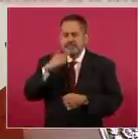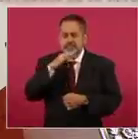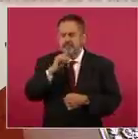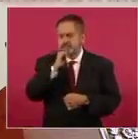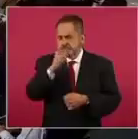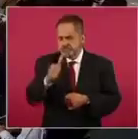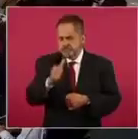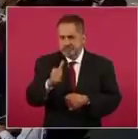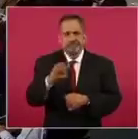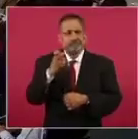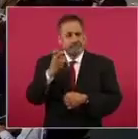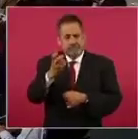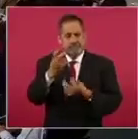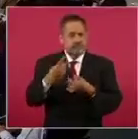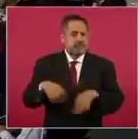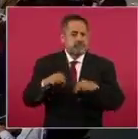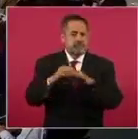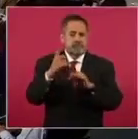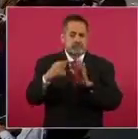Eso es lo más importante.